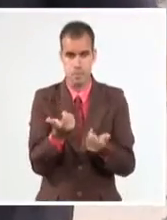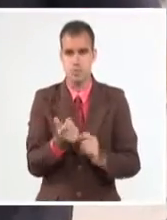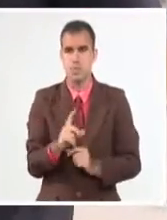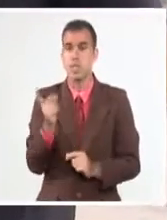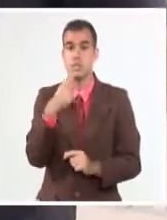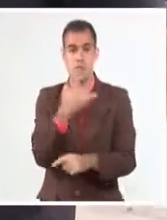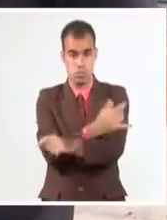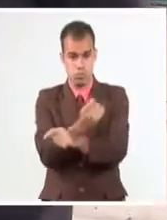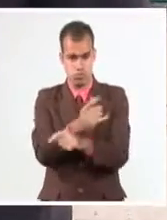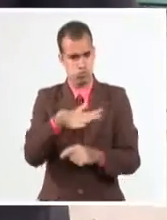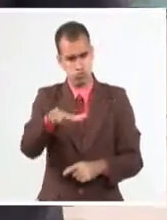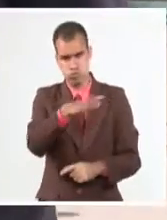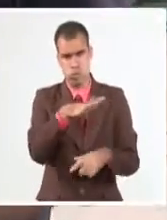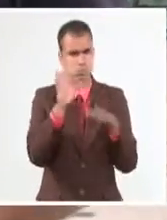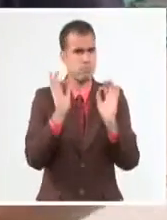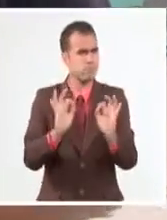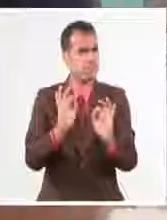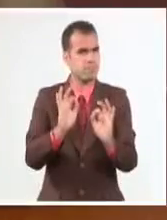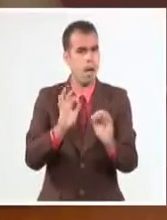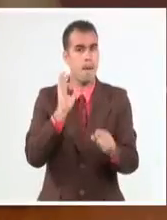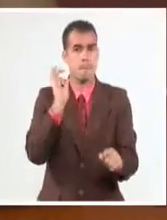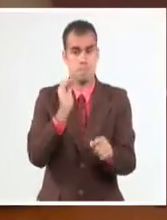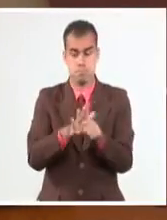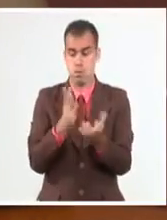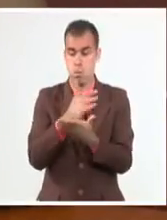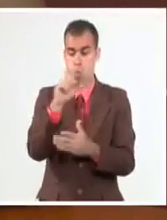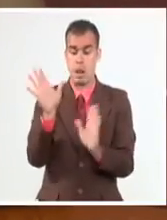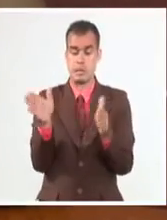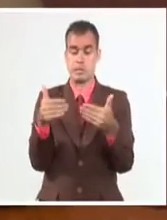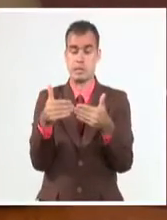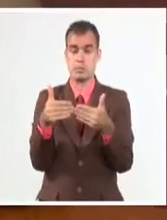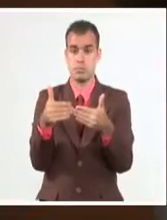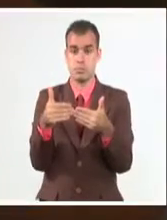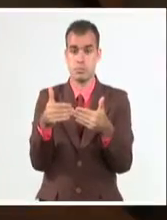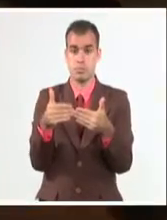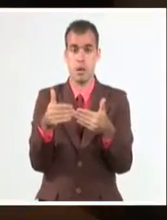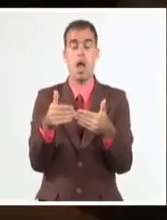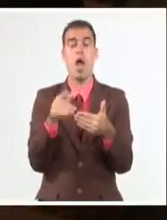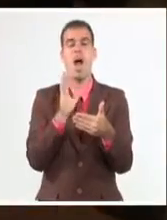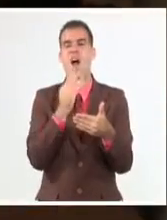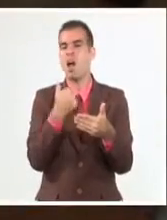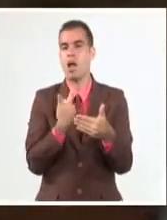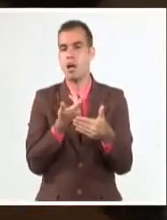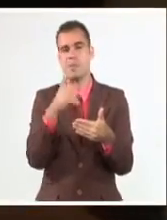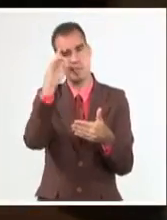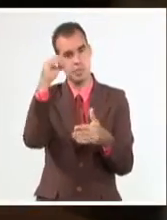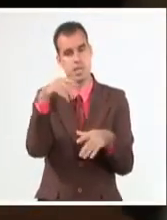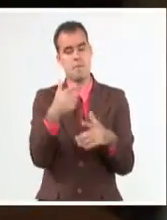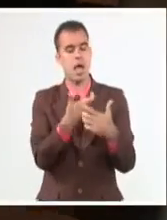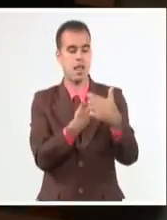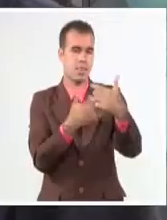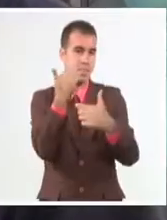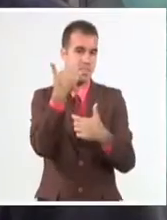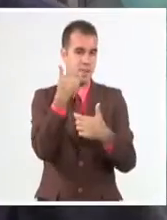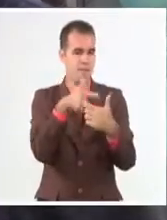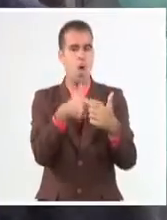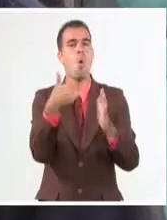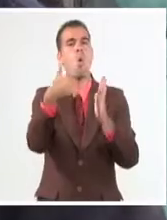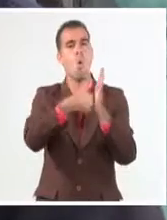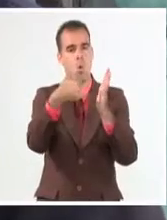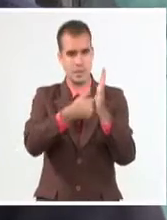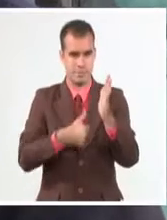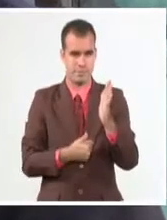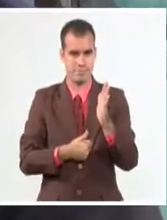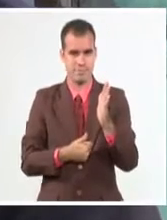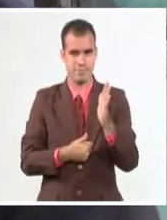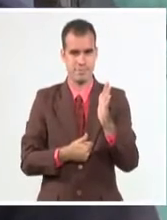continuamente desde que se cerró la escuela con la familia a través de los grupos WhatsApp, a través de intercambios, la escuela ha